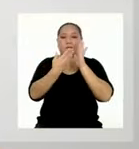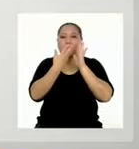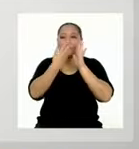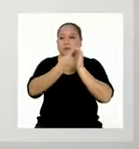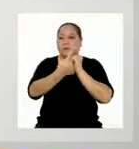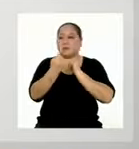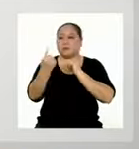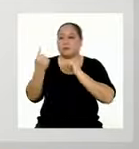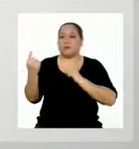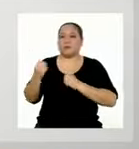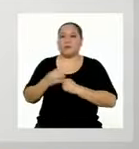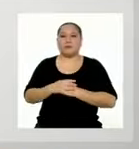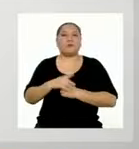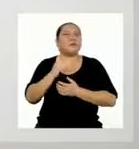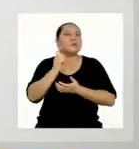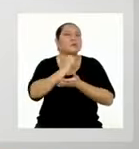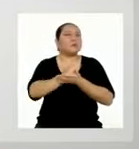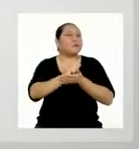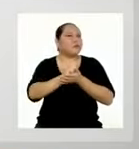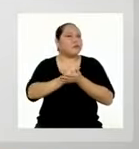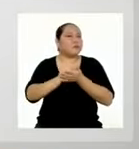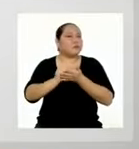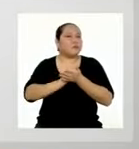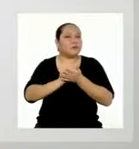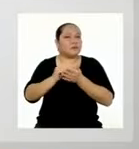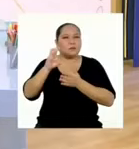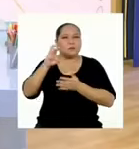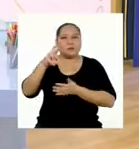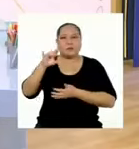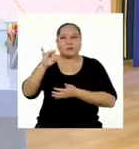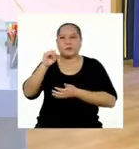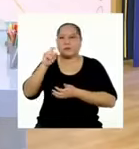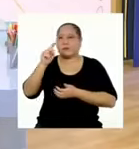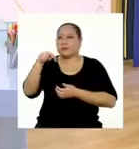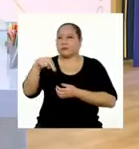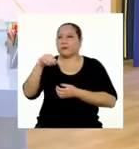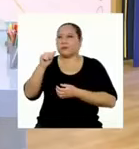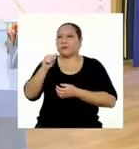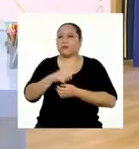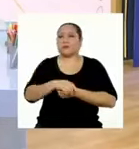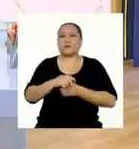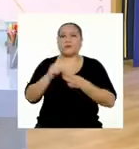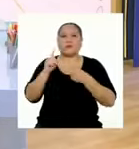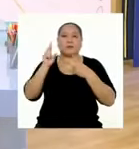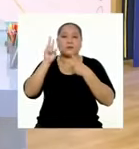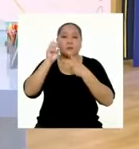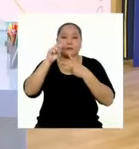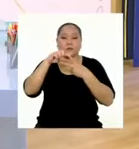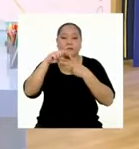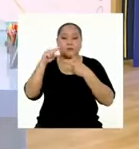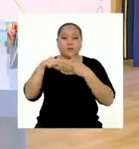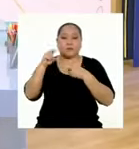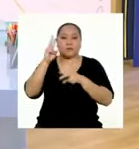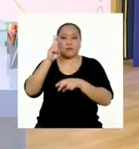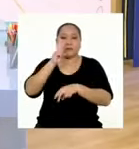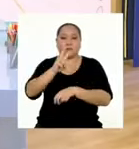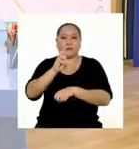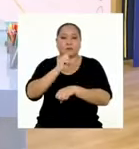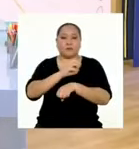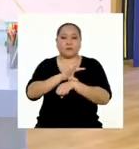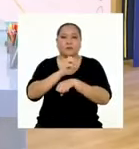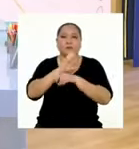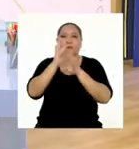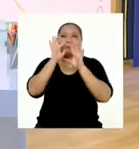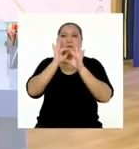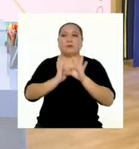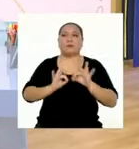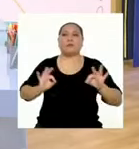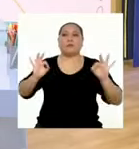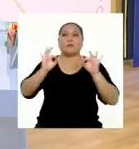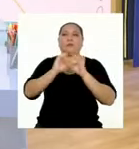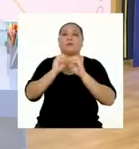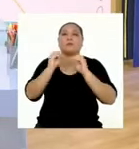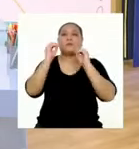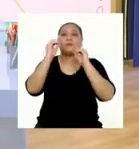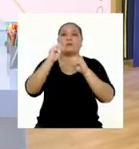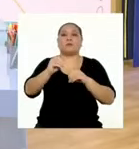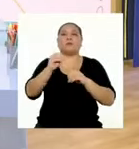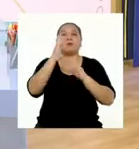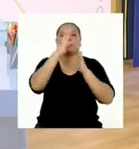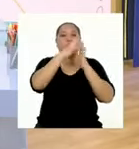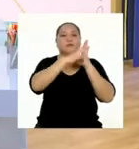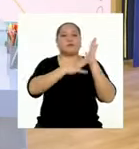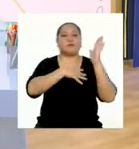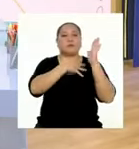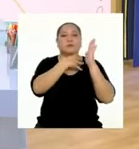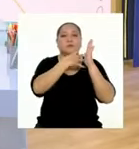lo que ha escrito específicamente Cristina en estos puntos? Sus dos recomendaciones son... La importancia de establecer una